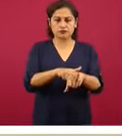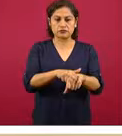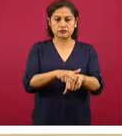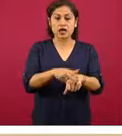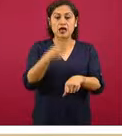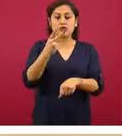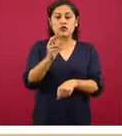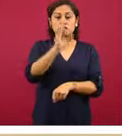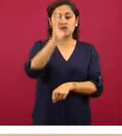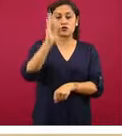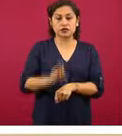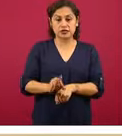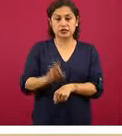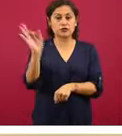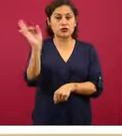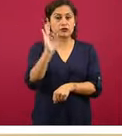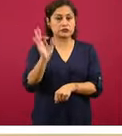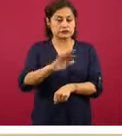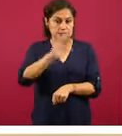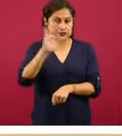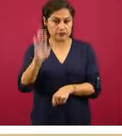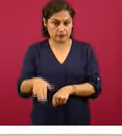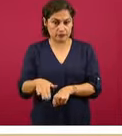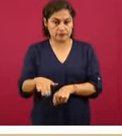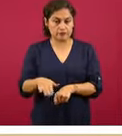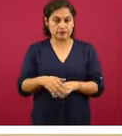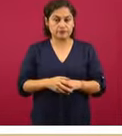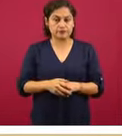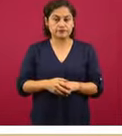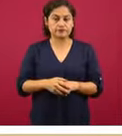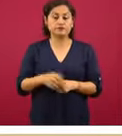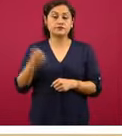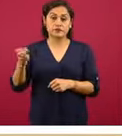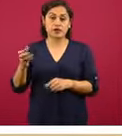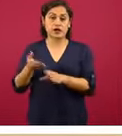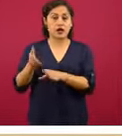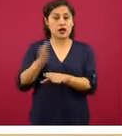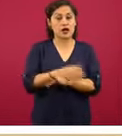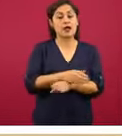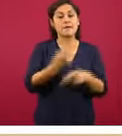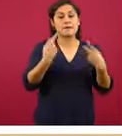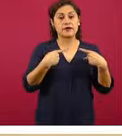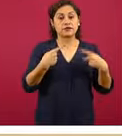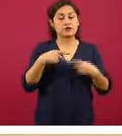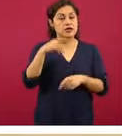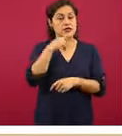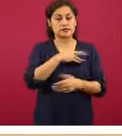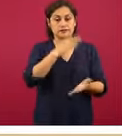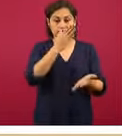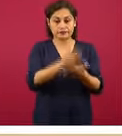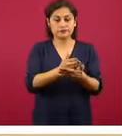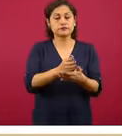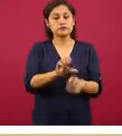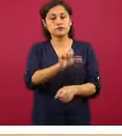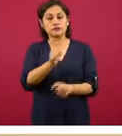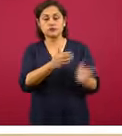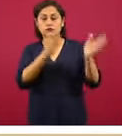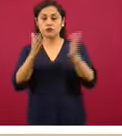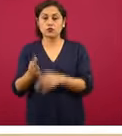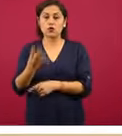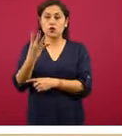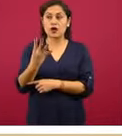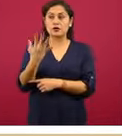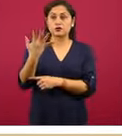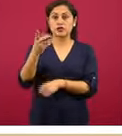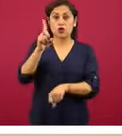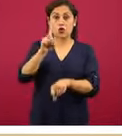en comparación con aquellos que acudieron de manera temprana. En aquel grupo que tardó de cuatro a cinco días, tiene